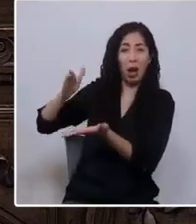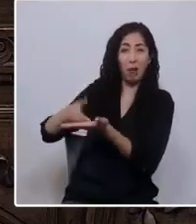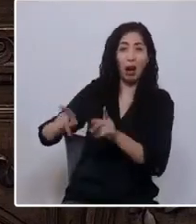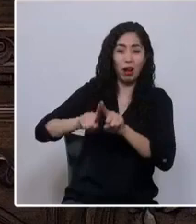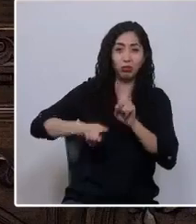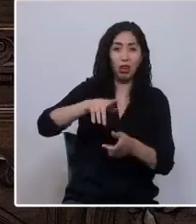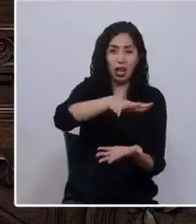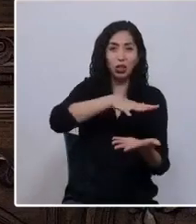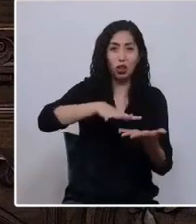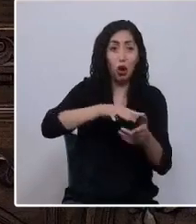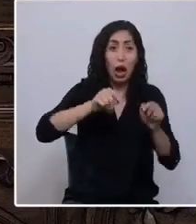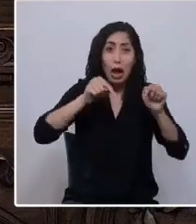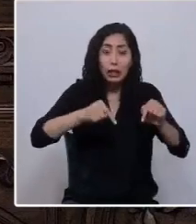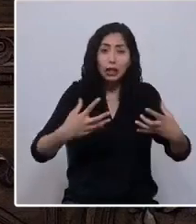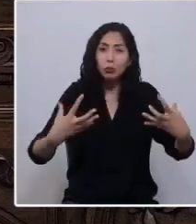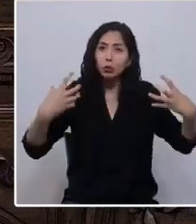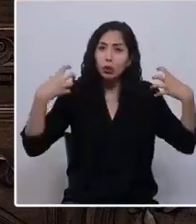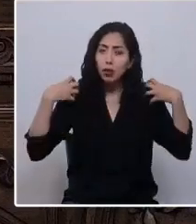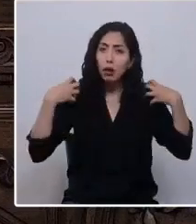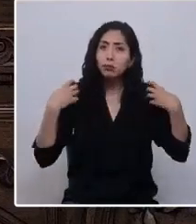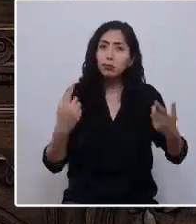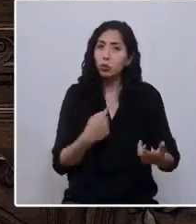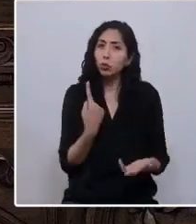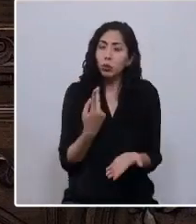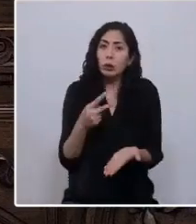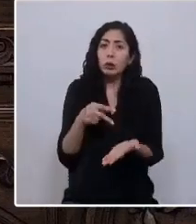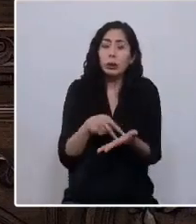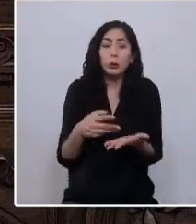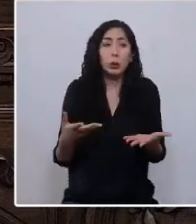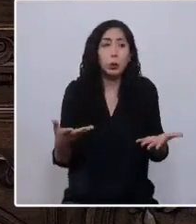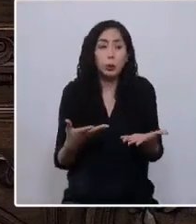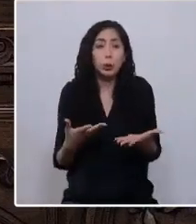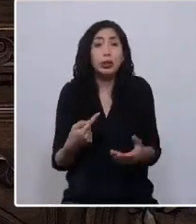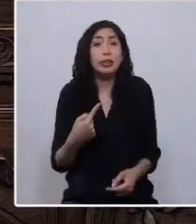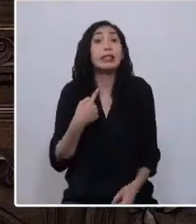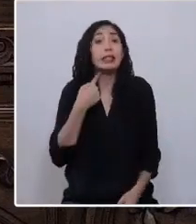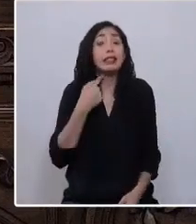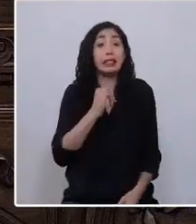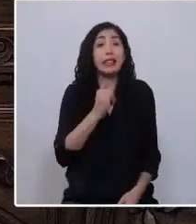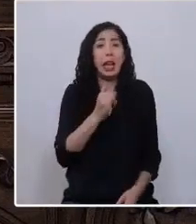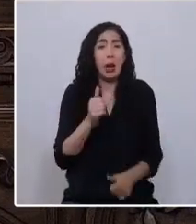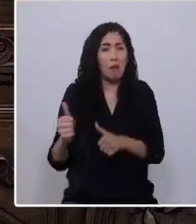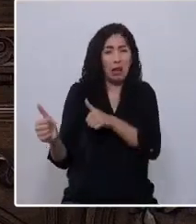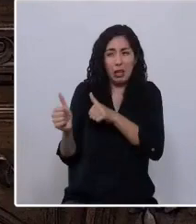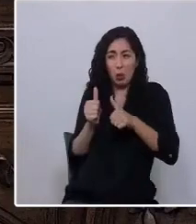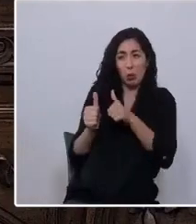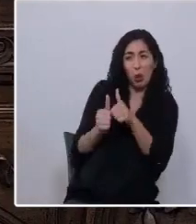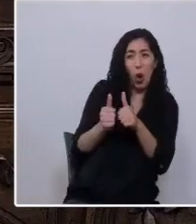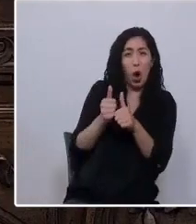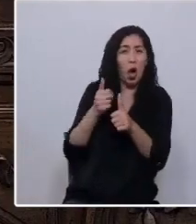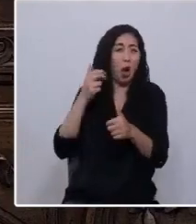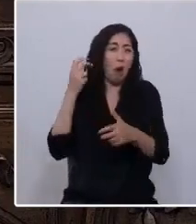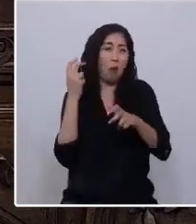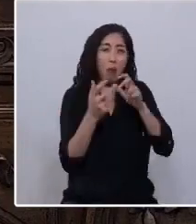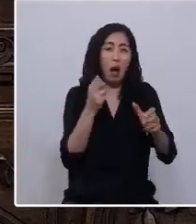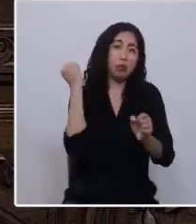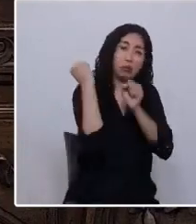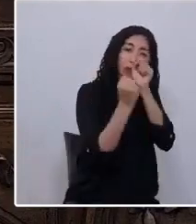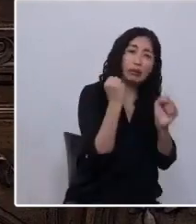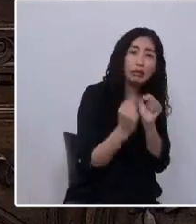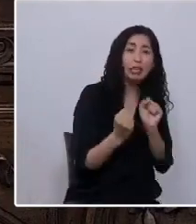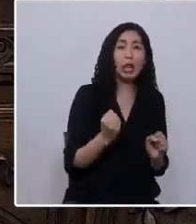Esta legítima tarea nos trajo consecuencias, por supuesto. Persecución, allanamientos, mutilaciones,